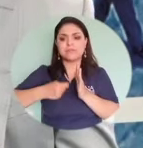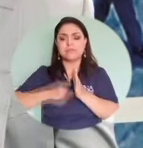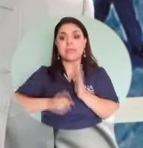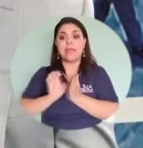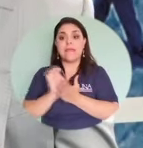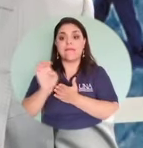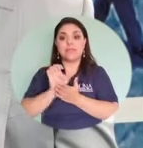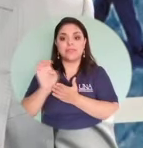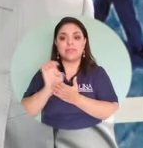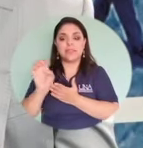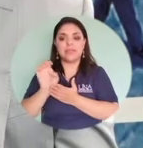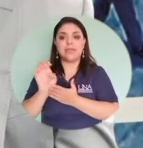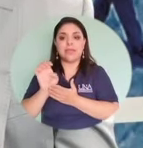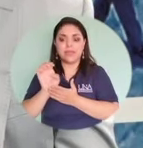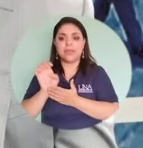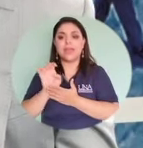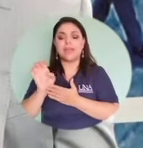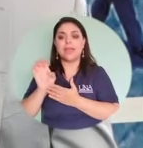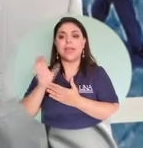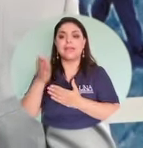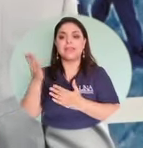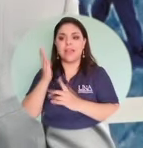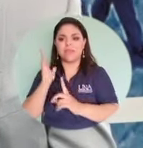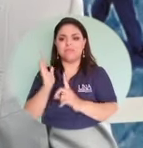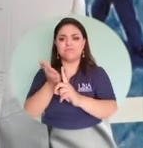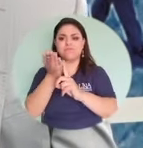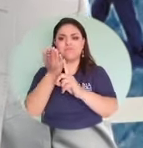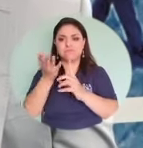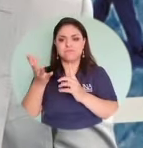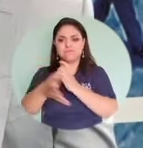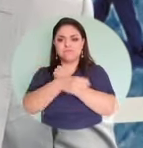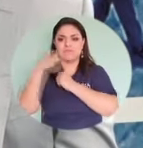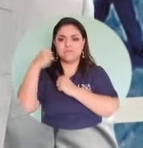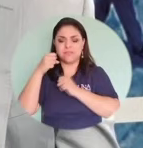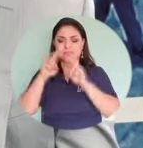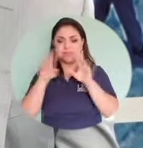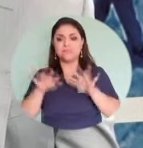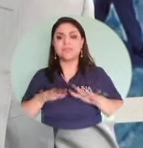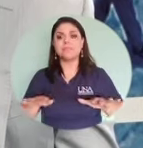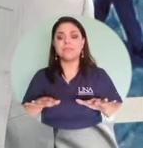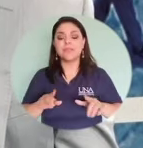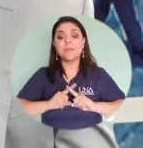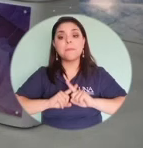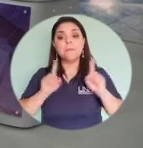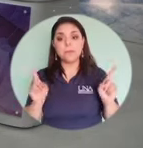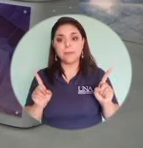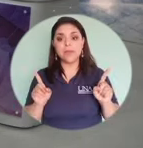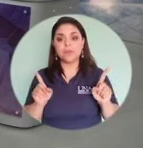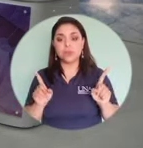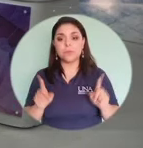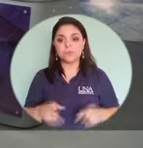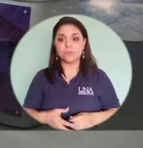que se den ataques, que se den ataques cibernéticos. Sin embargo,